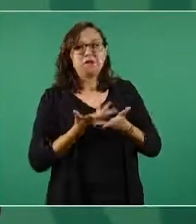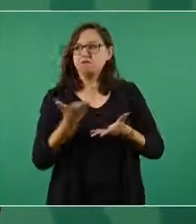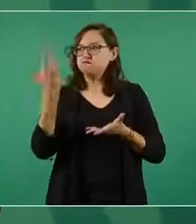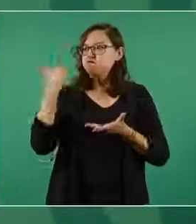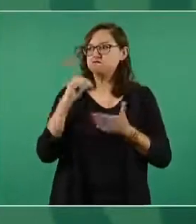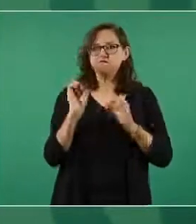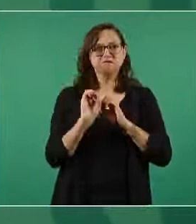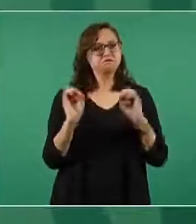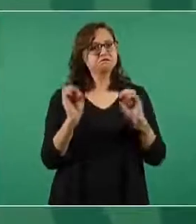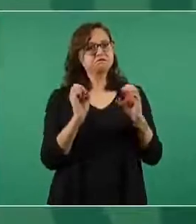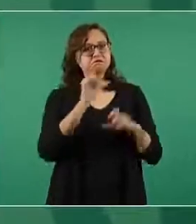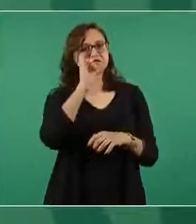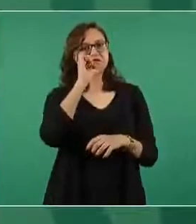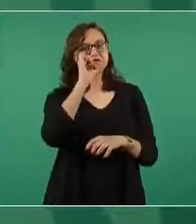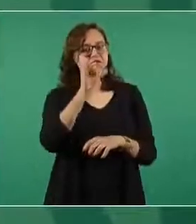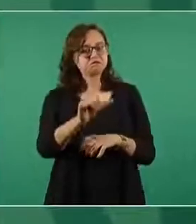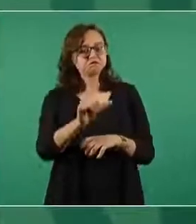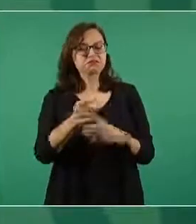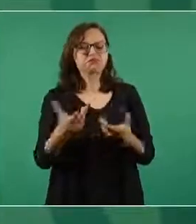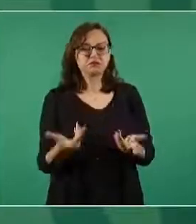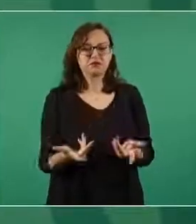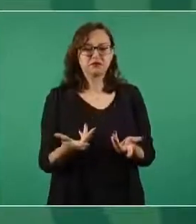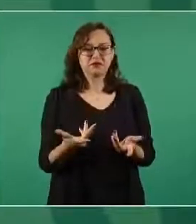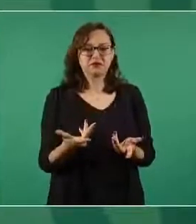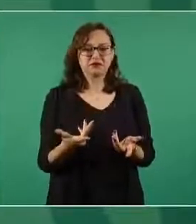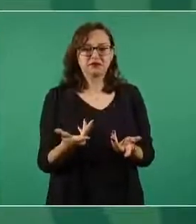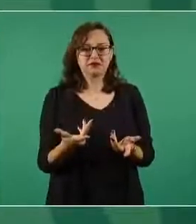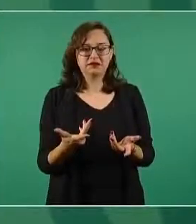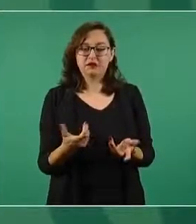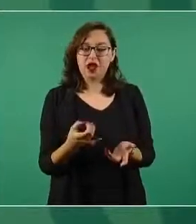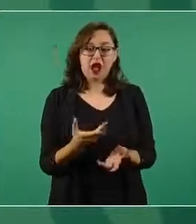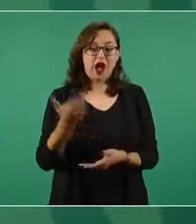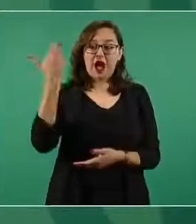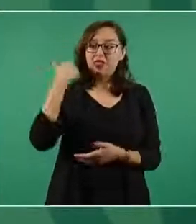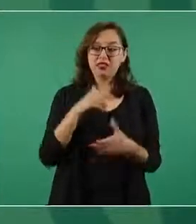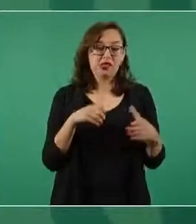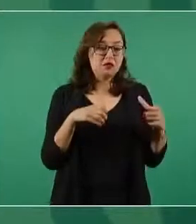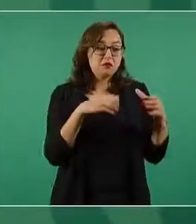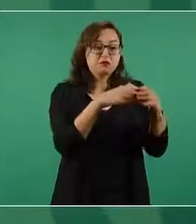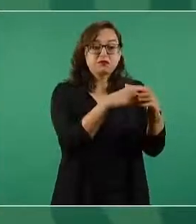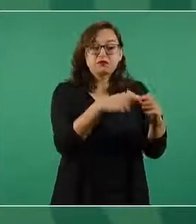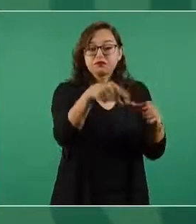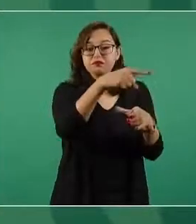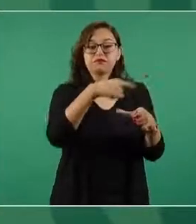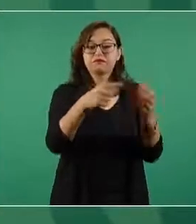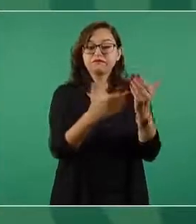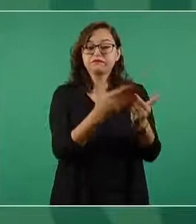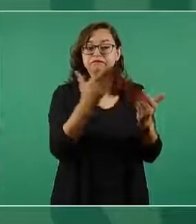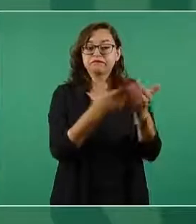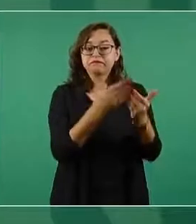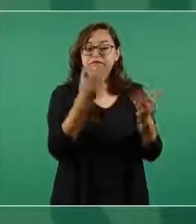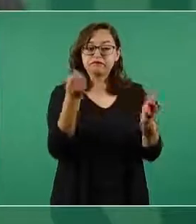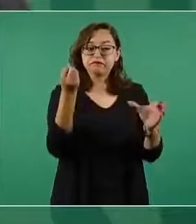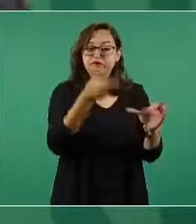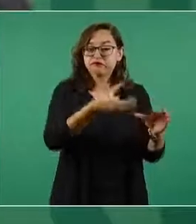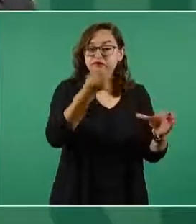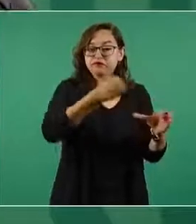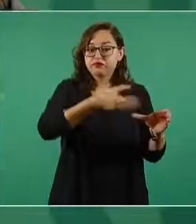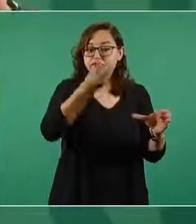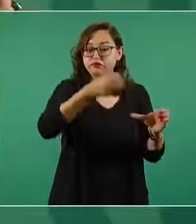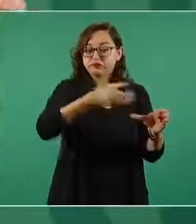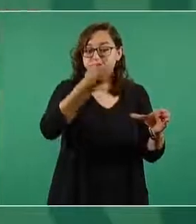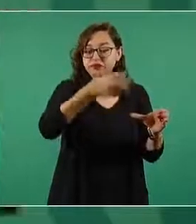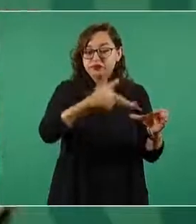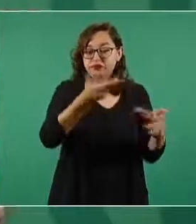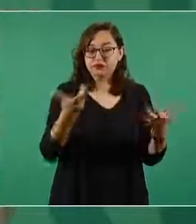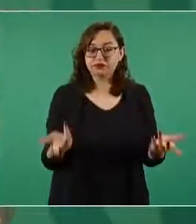porque se destinaba a beneficiar a minorías, a toda la estructura